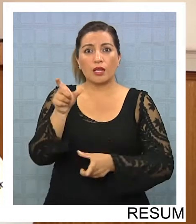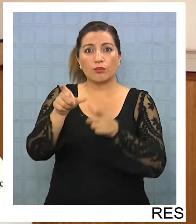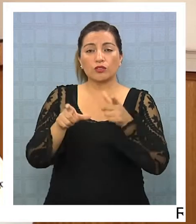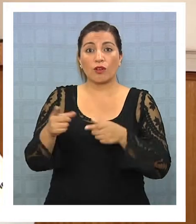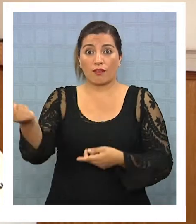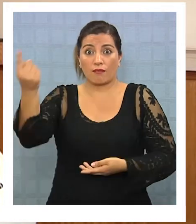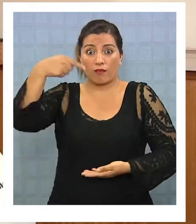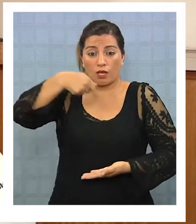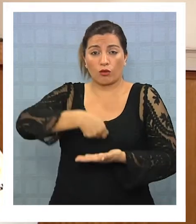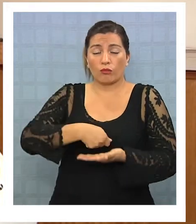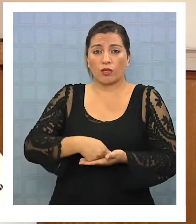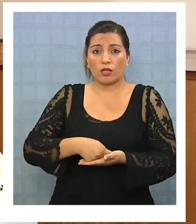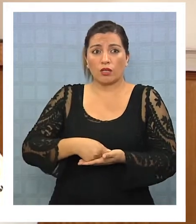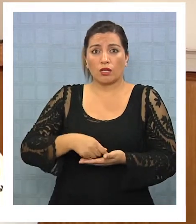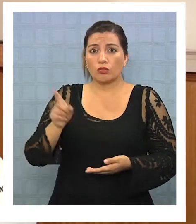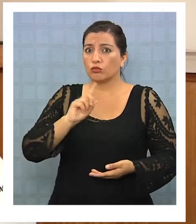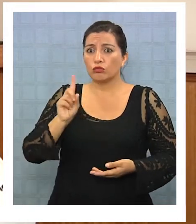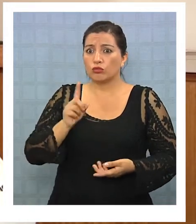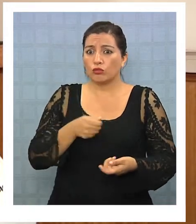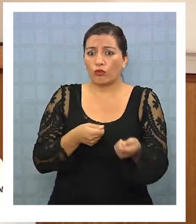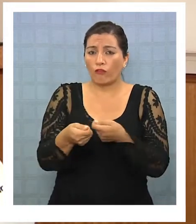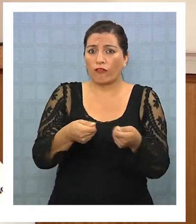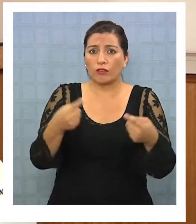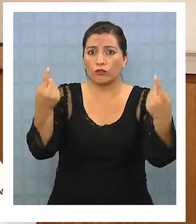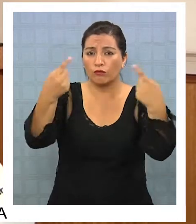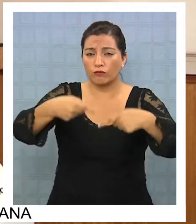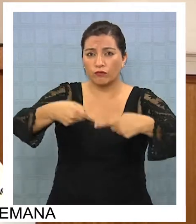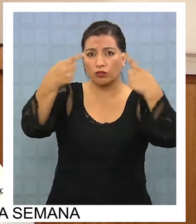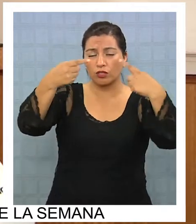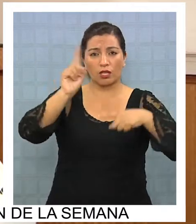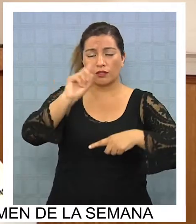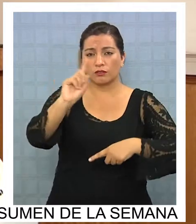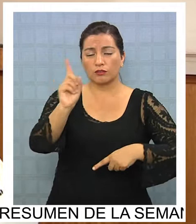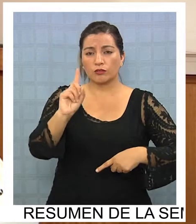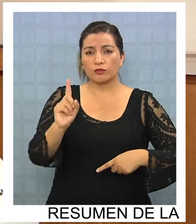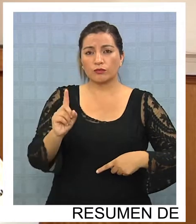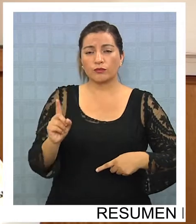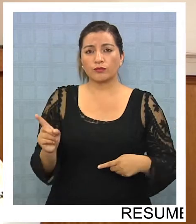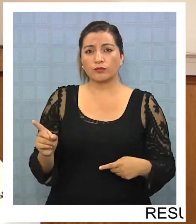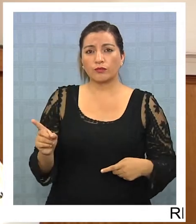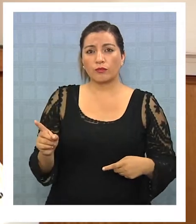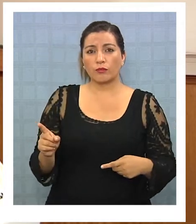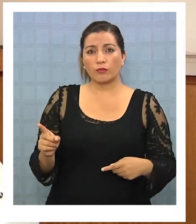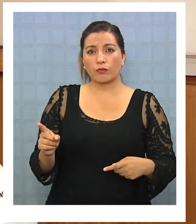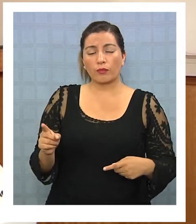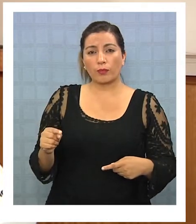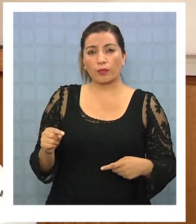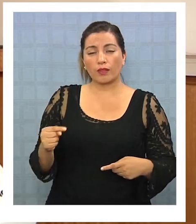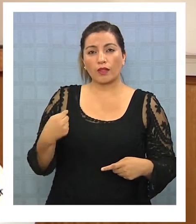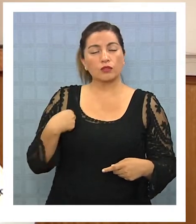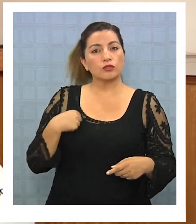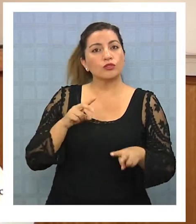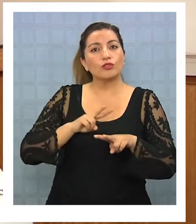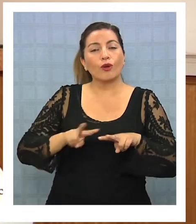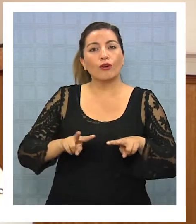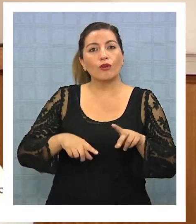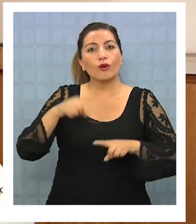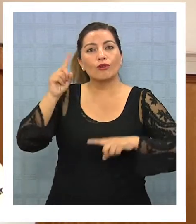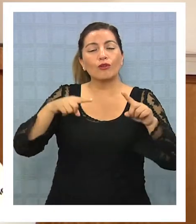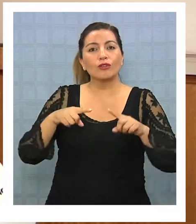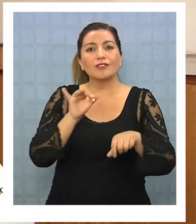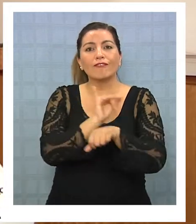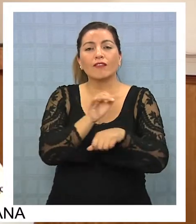Yo no vendo en la frontera, yo no hago, me refiero a los usuarios, no hago contrabando.